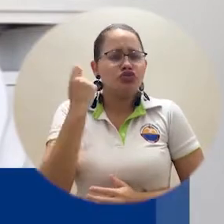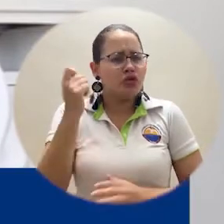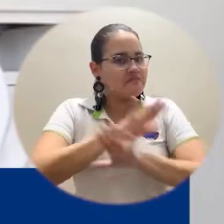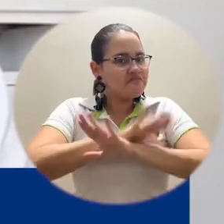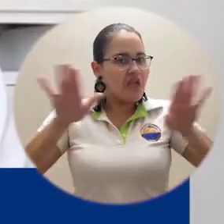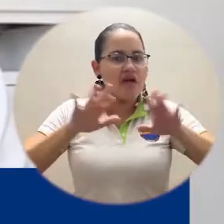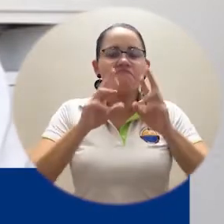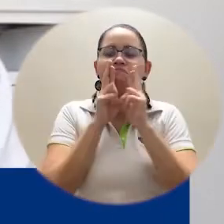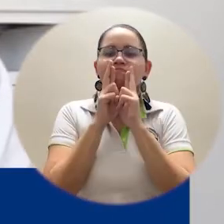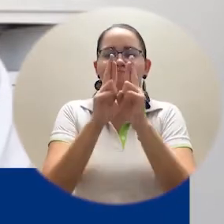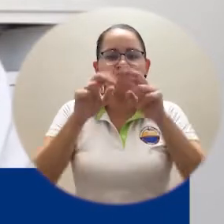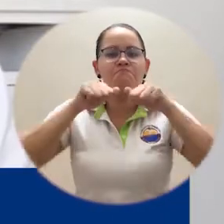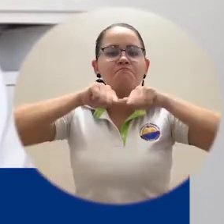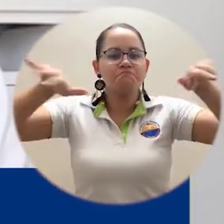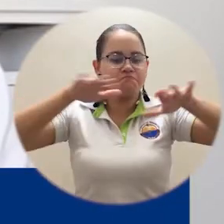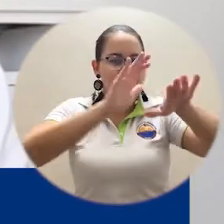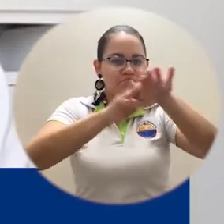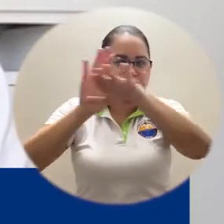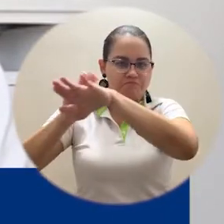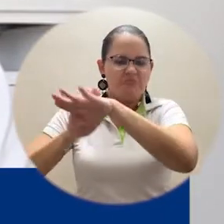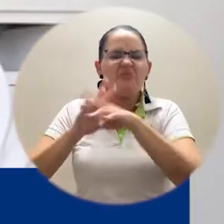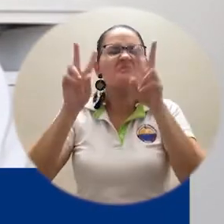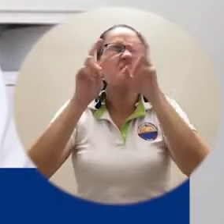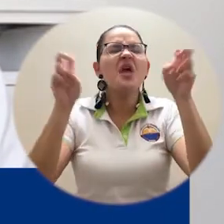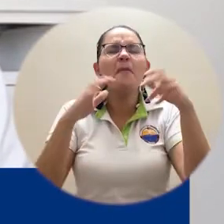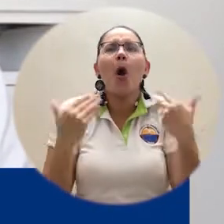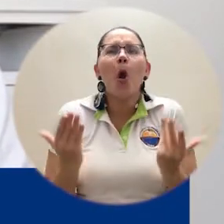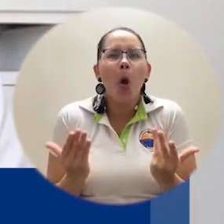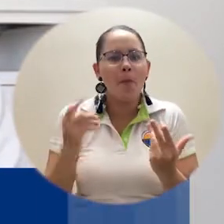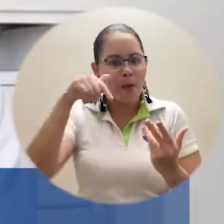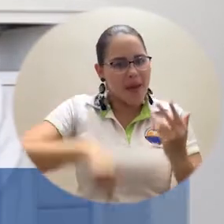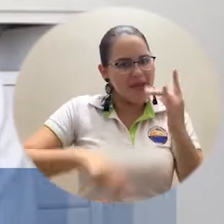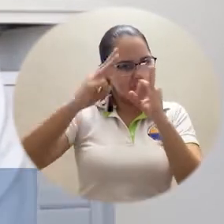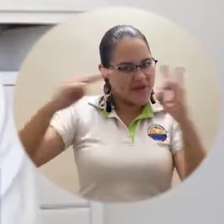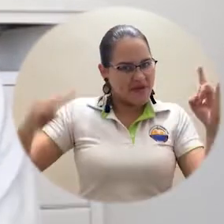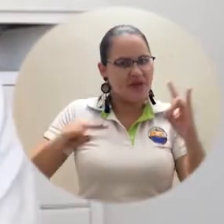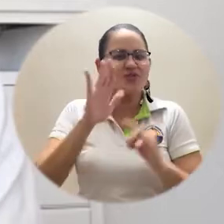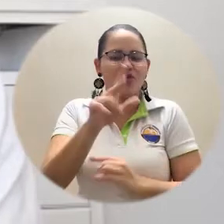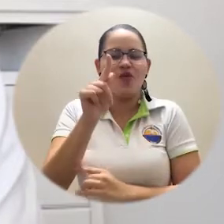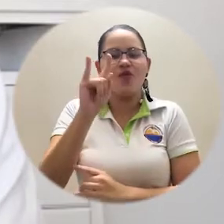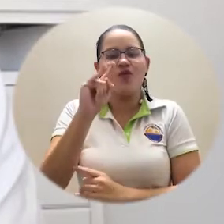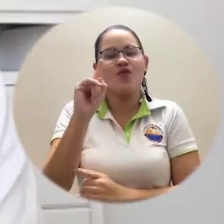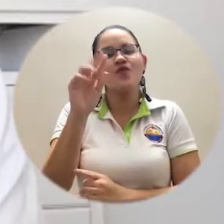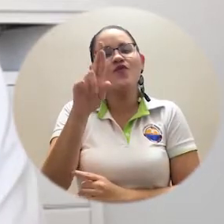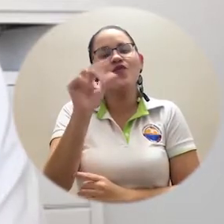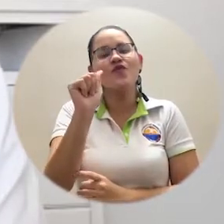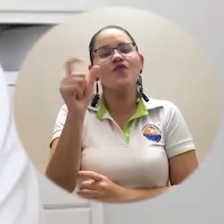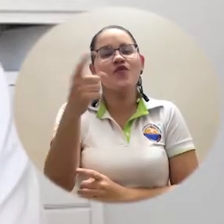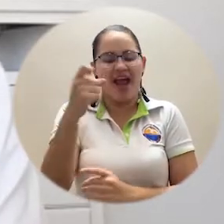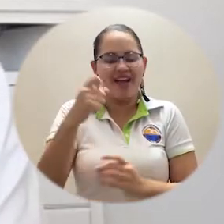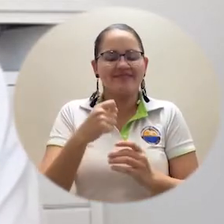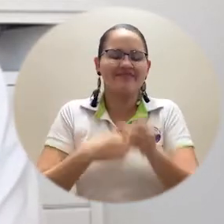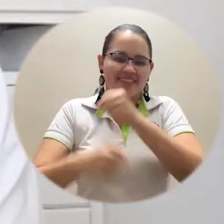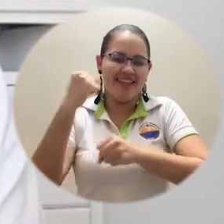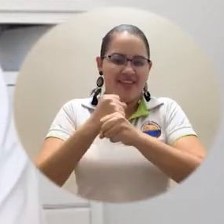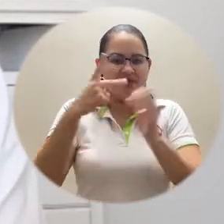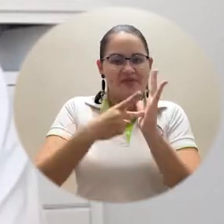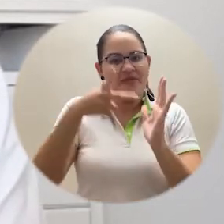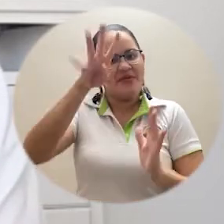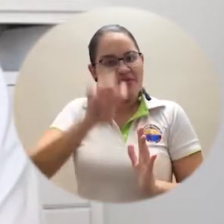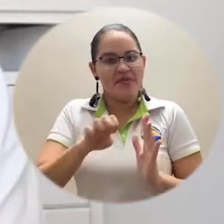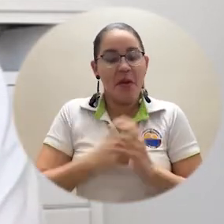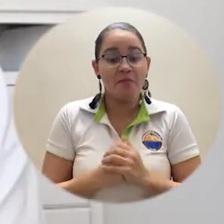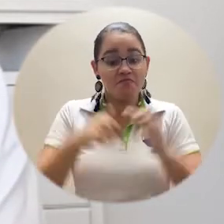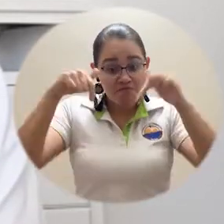los resultados del Índice de Desempeño Institucional FURAC en su vigencia 2019. Para la Universidad de Magdalena